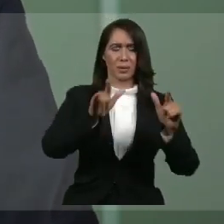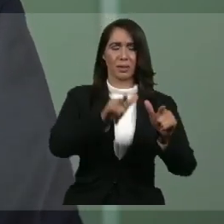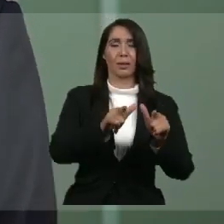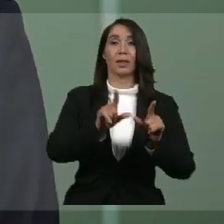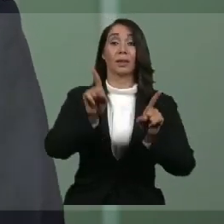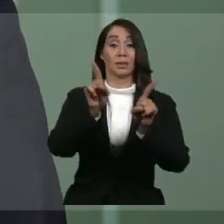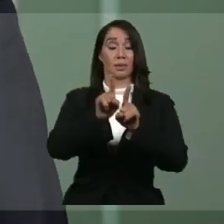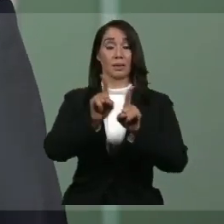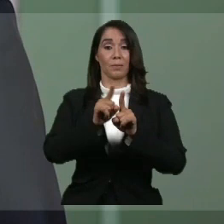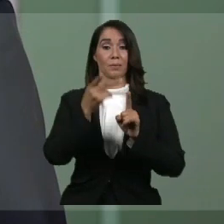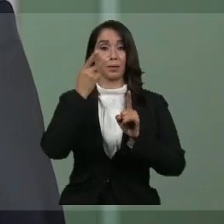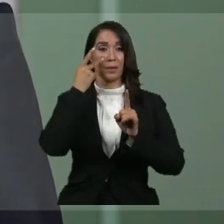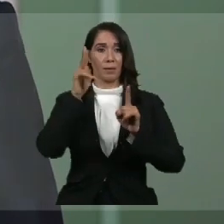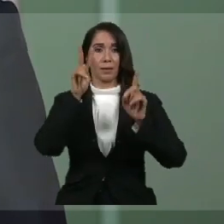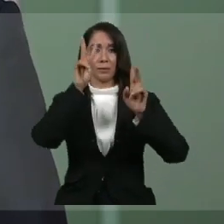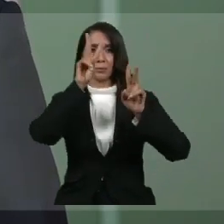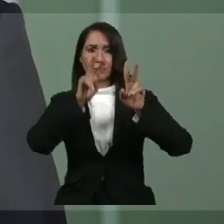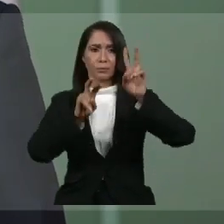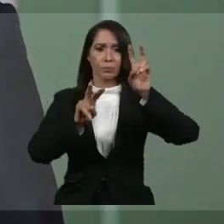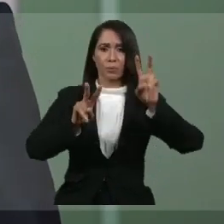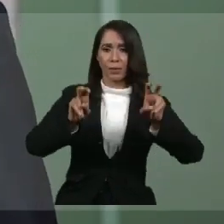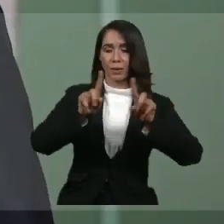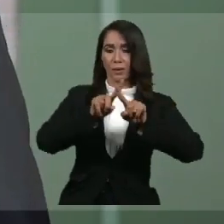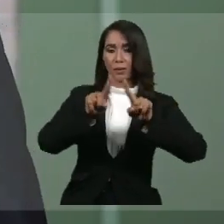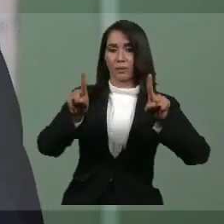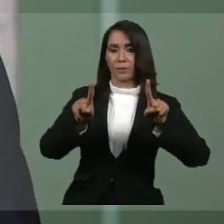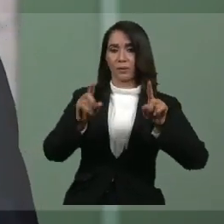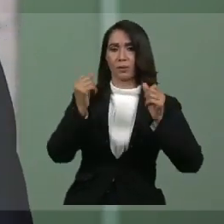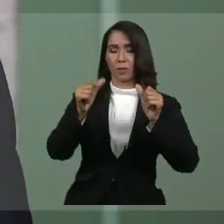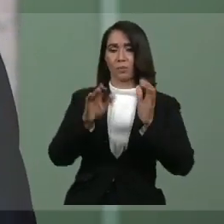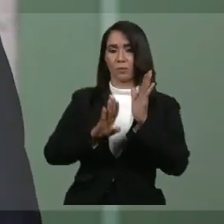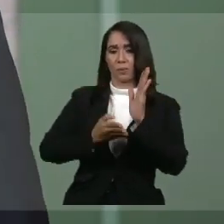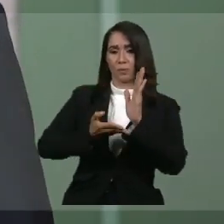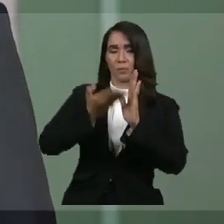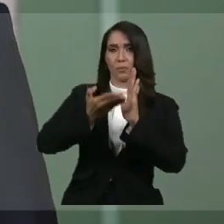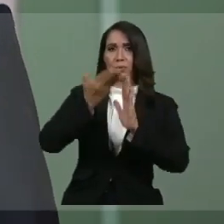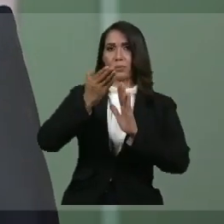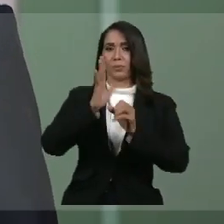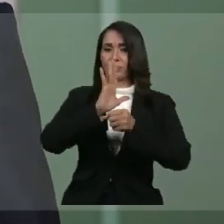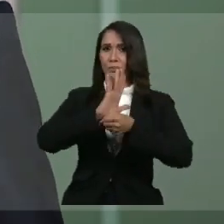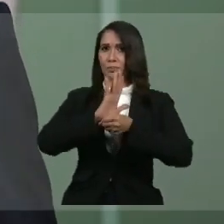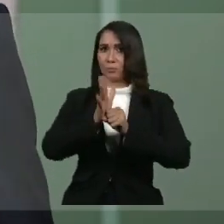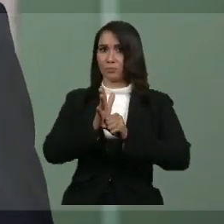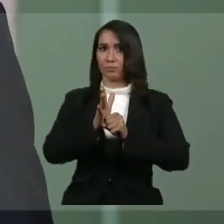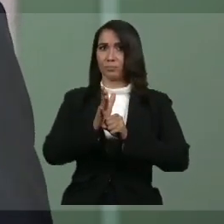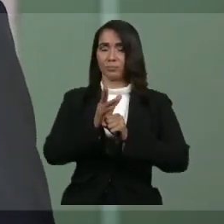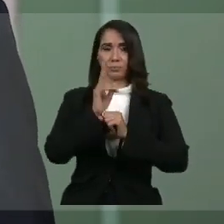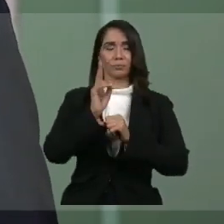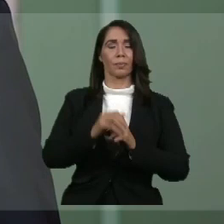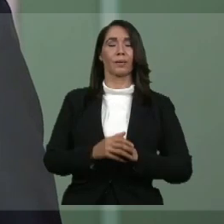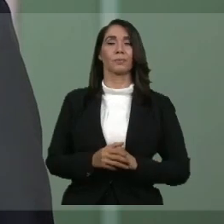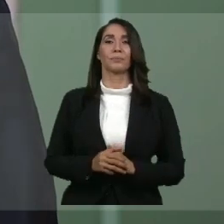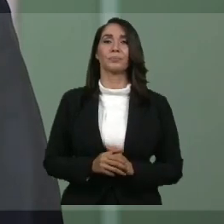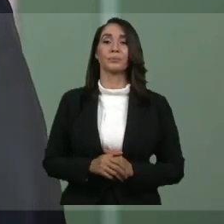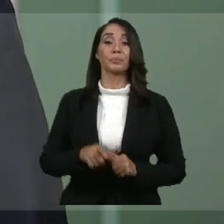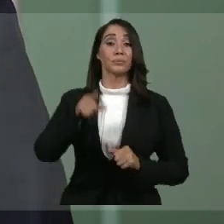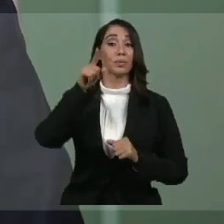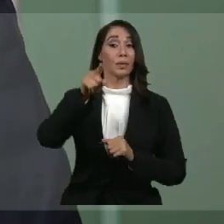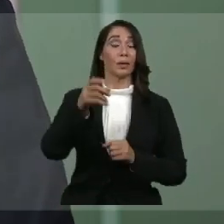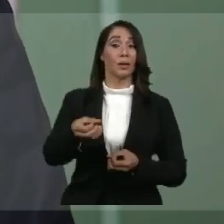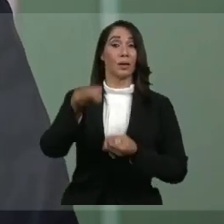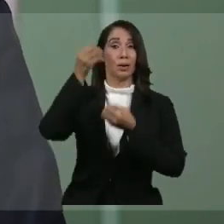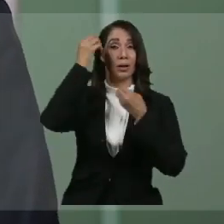hacer diferentes proyecciones sobre la evolución de la pandemia. De esta forma, contamos con la